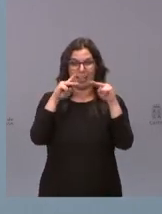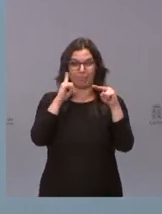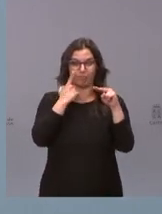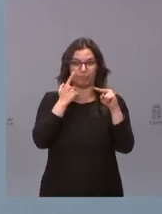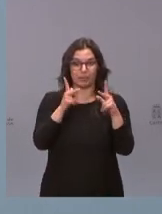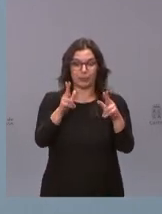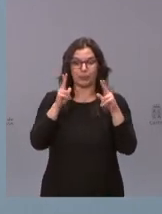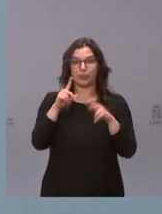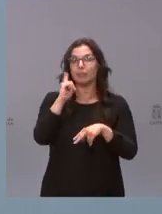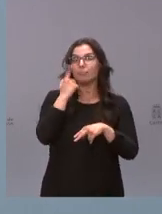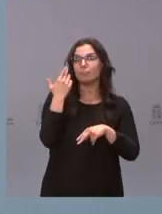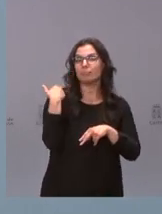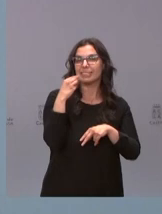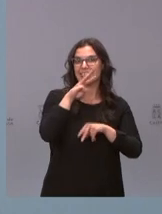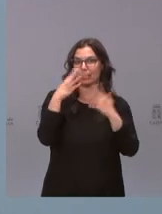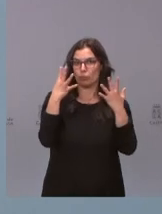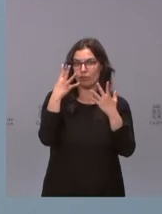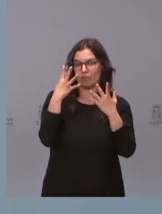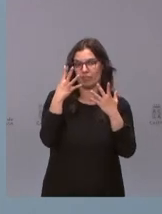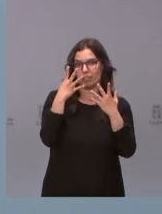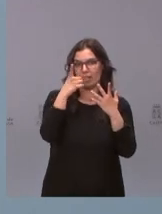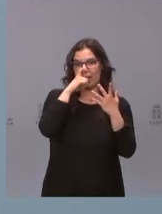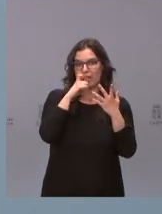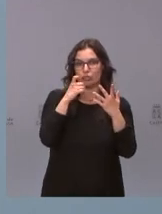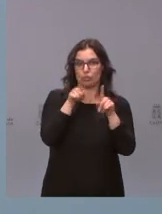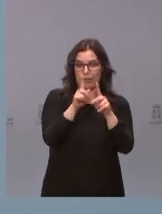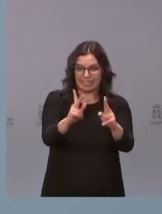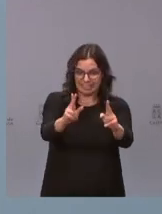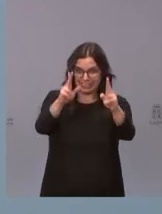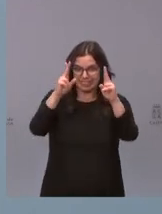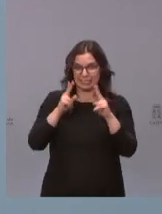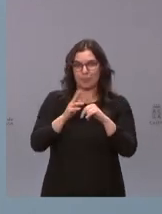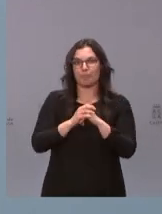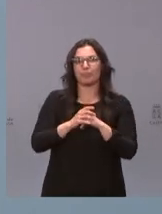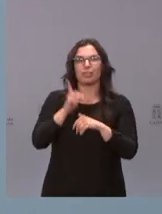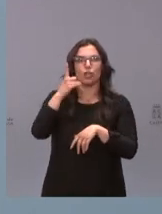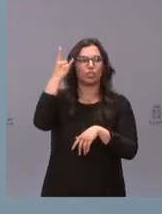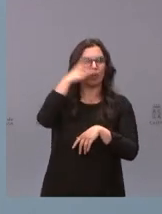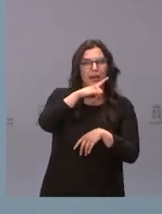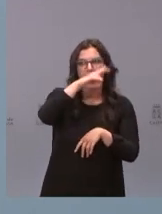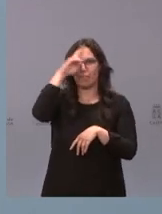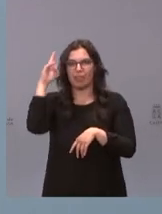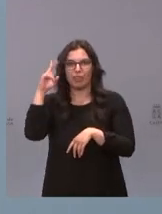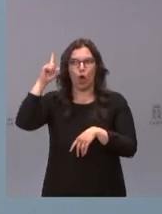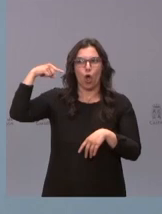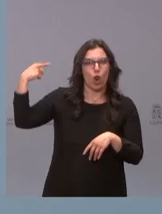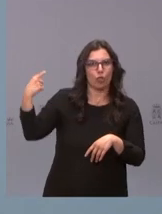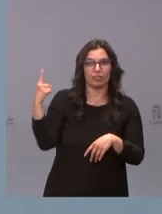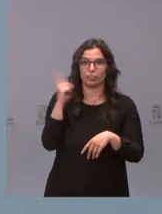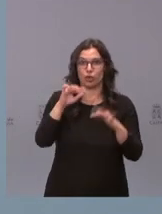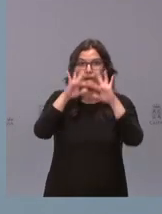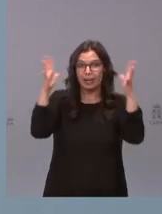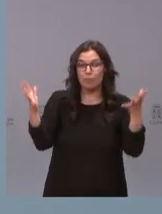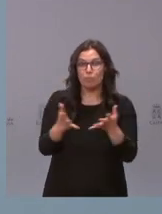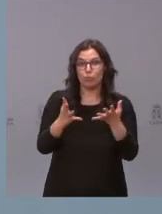39 años y no somos ya en Salamanca ni en Madrid ni en Londres sino en todo el mundo que se